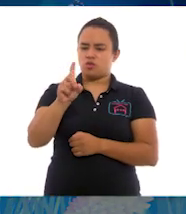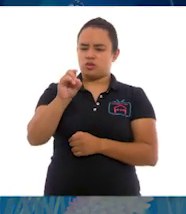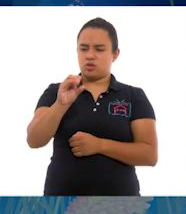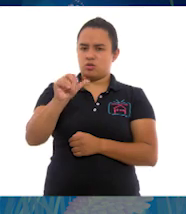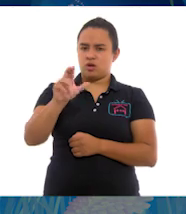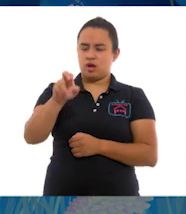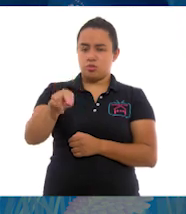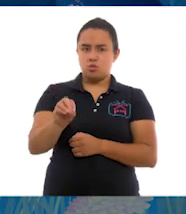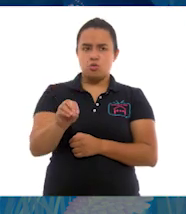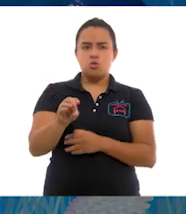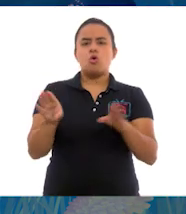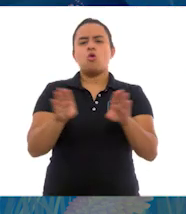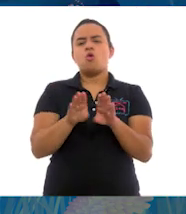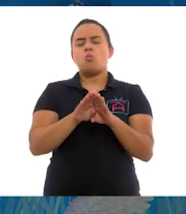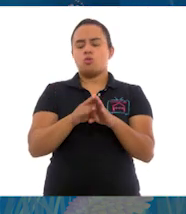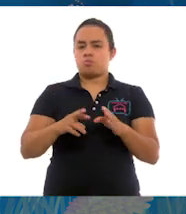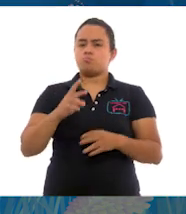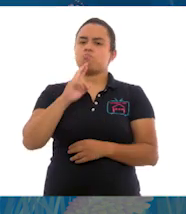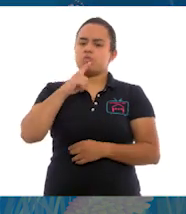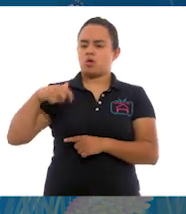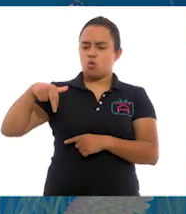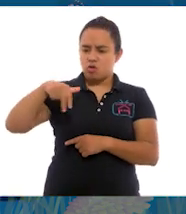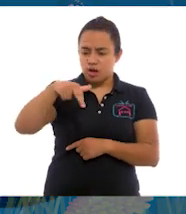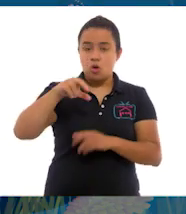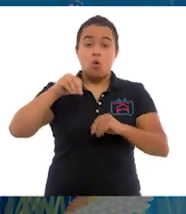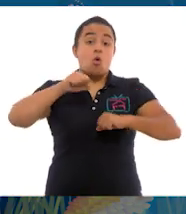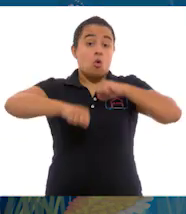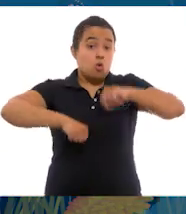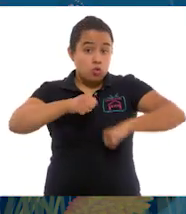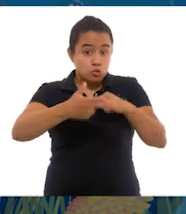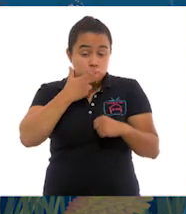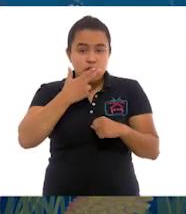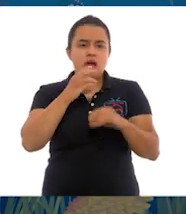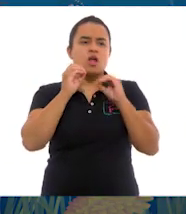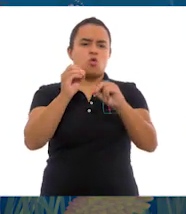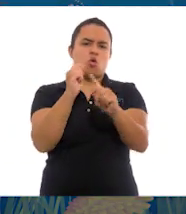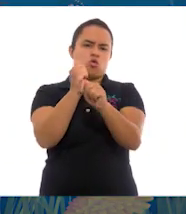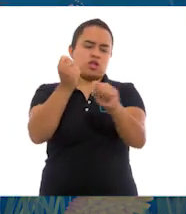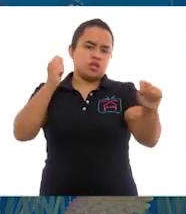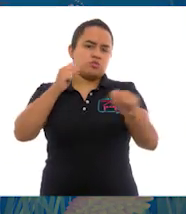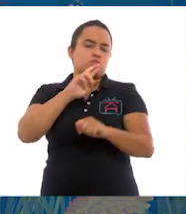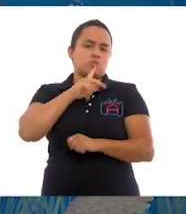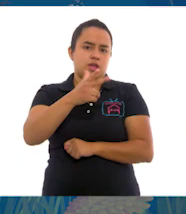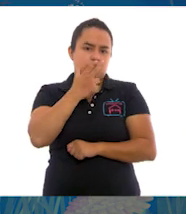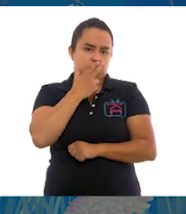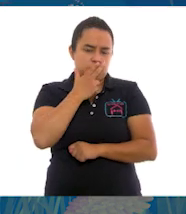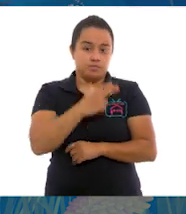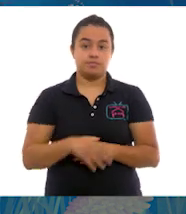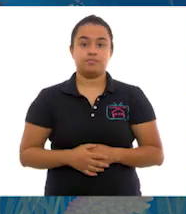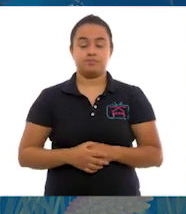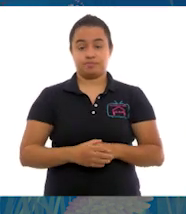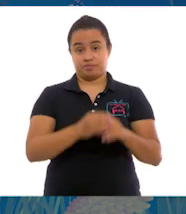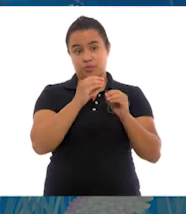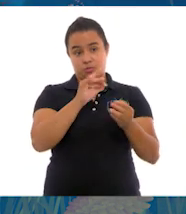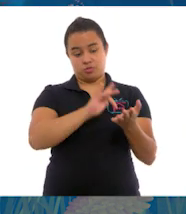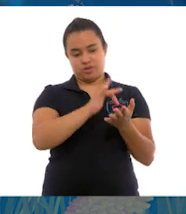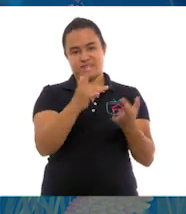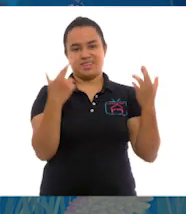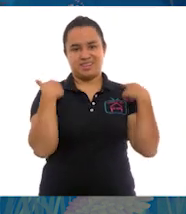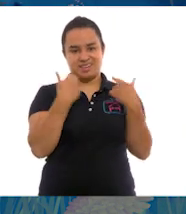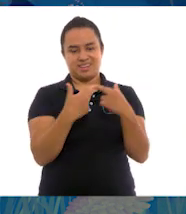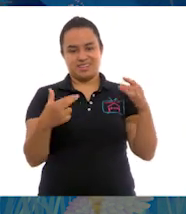caminando o mediante el uso de la bicicleta o el transporte público. Fácil. Muchas gracias, maestra.